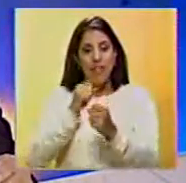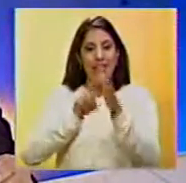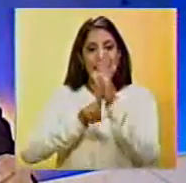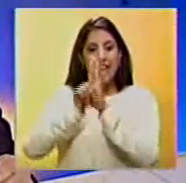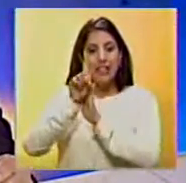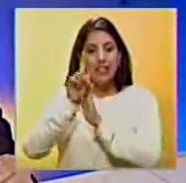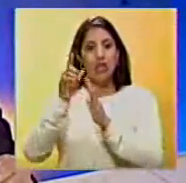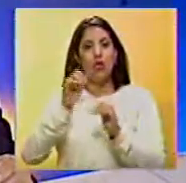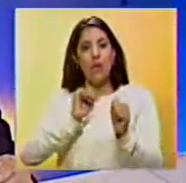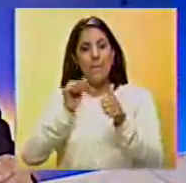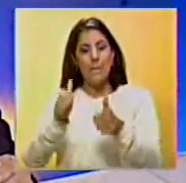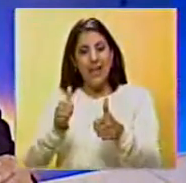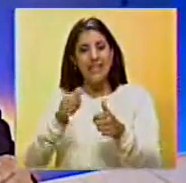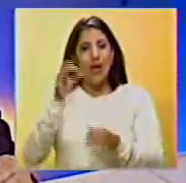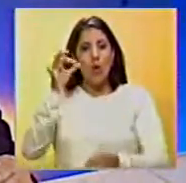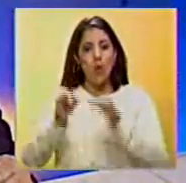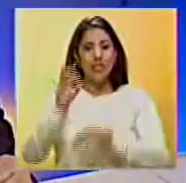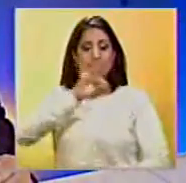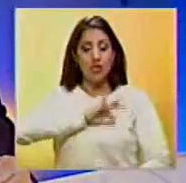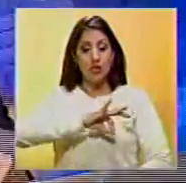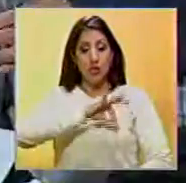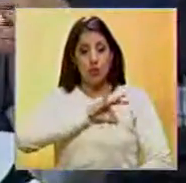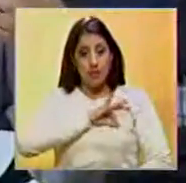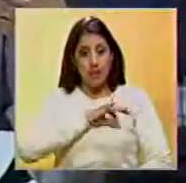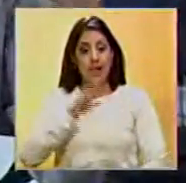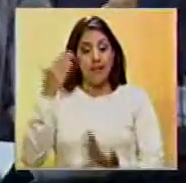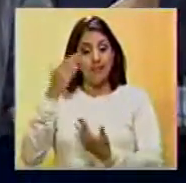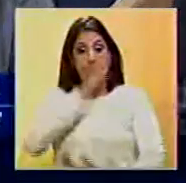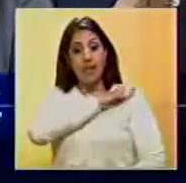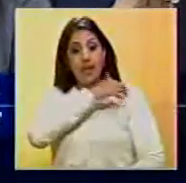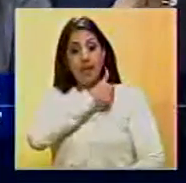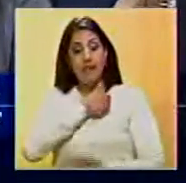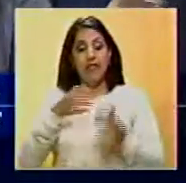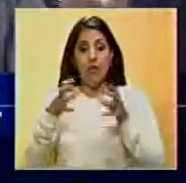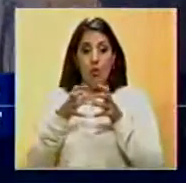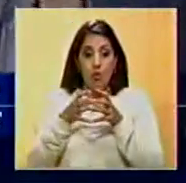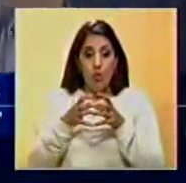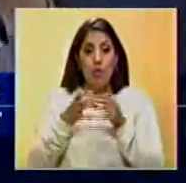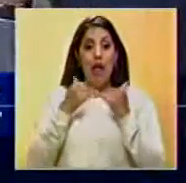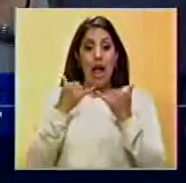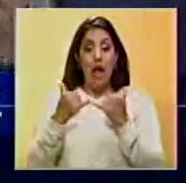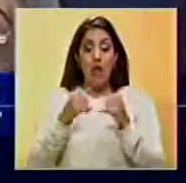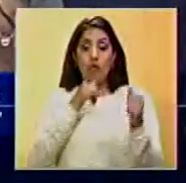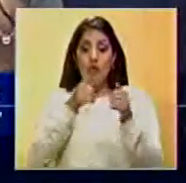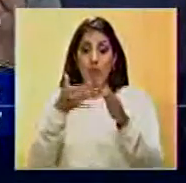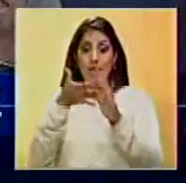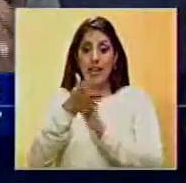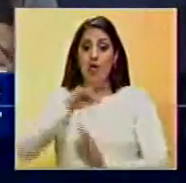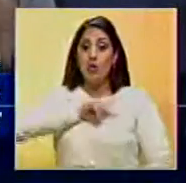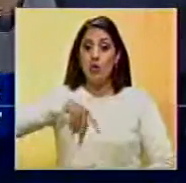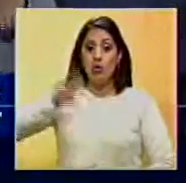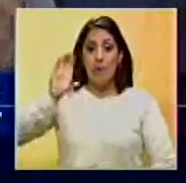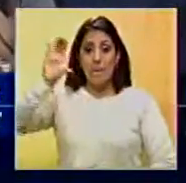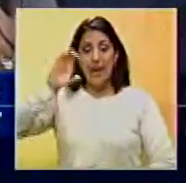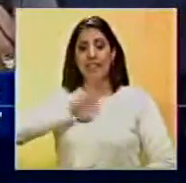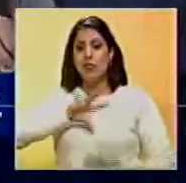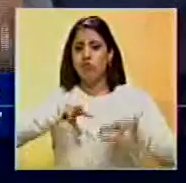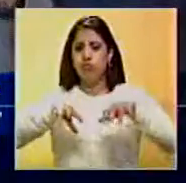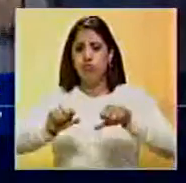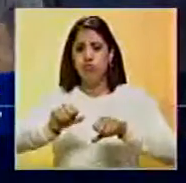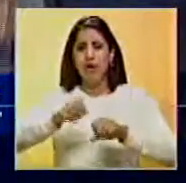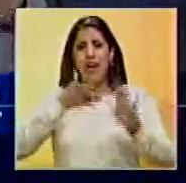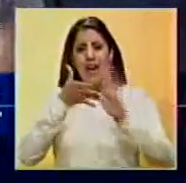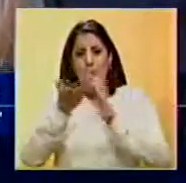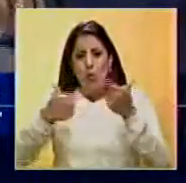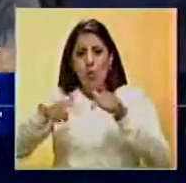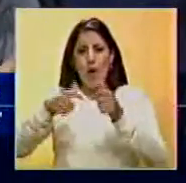desarrollan sobre los cimientos de la justicia social. La jefa de la diplomacia venezolana indicó que cuando nuestro país ocupó la presidencia pro